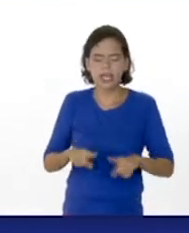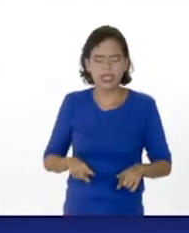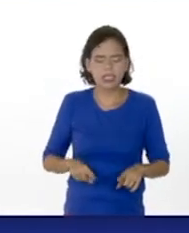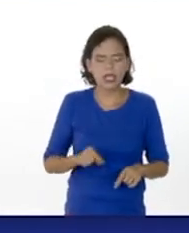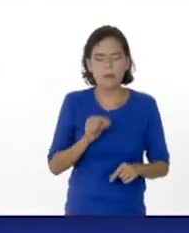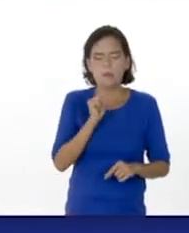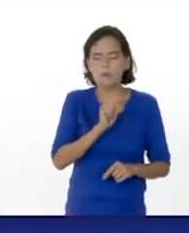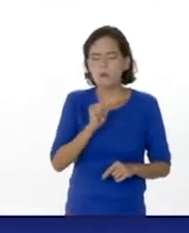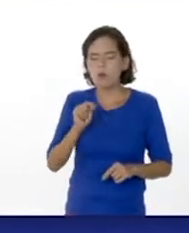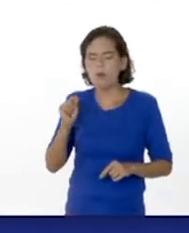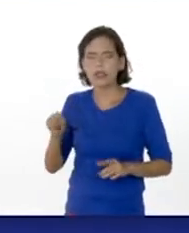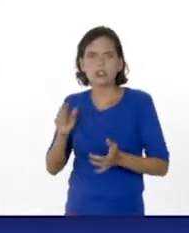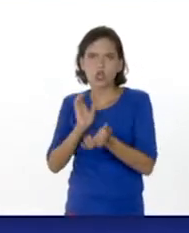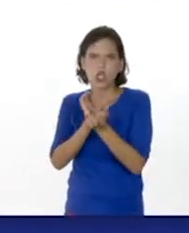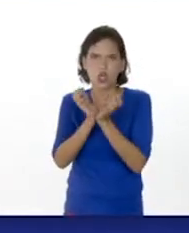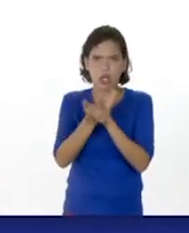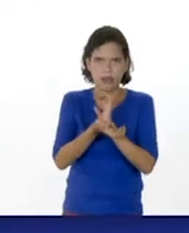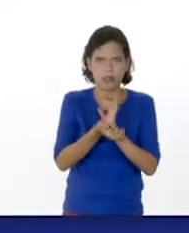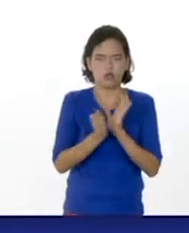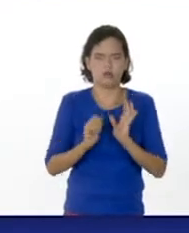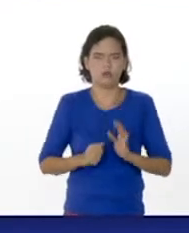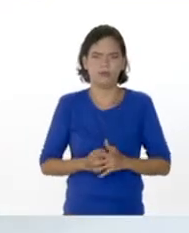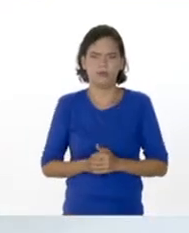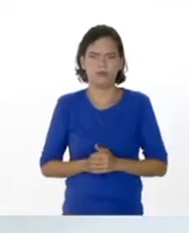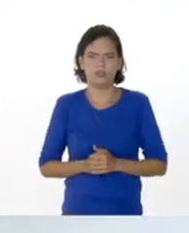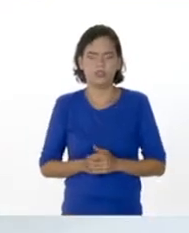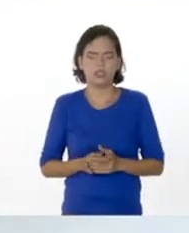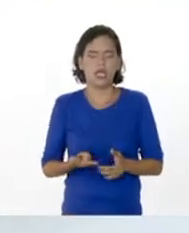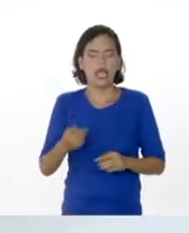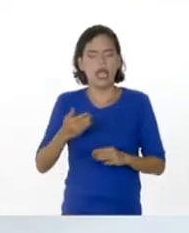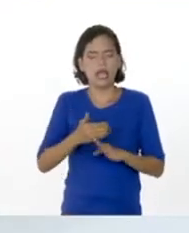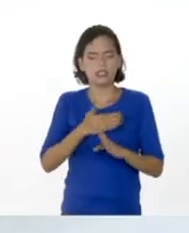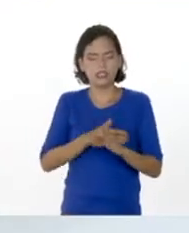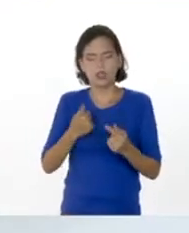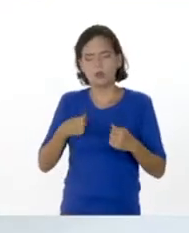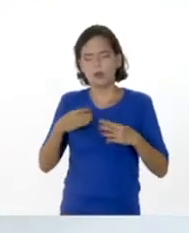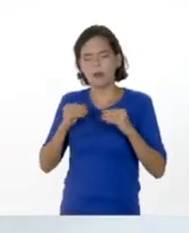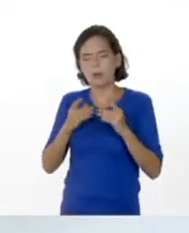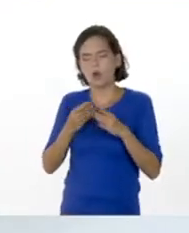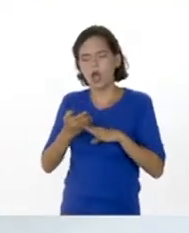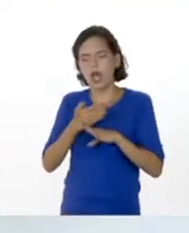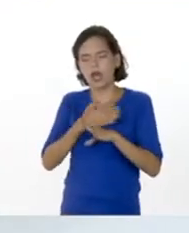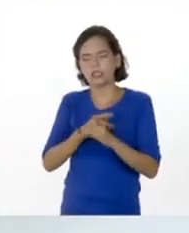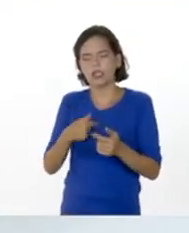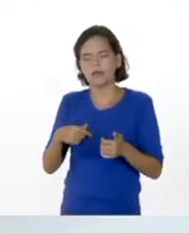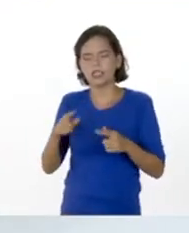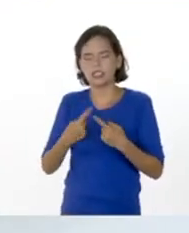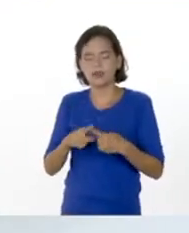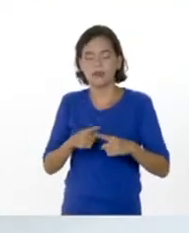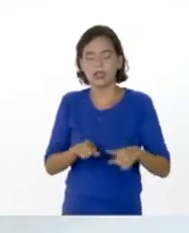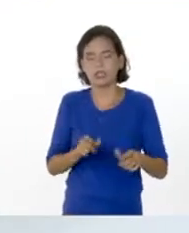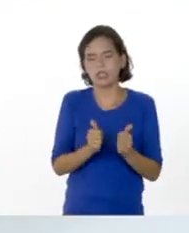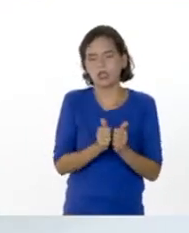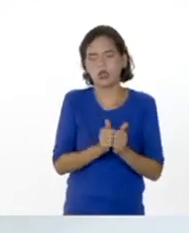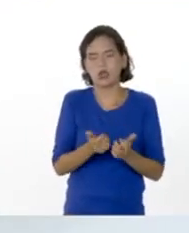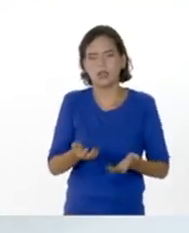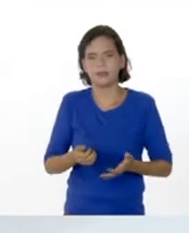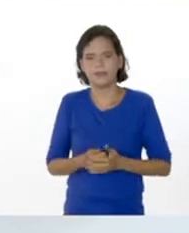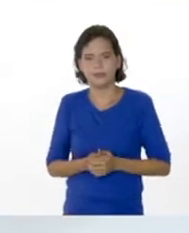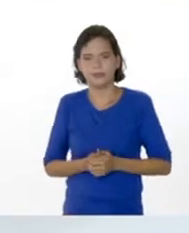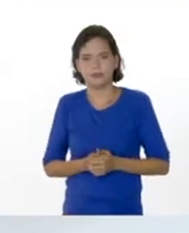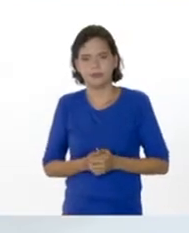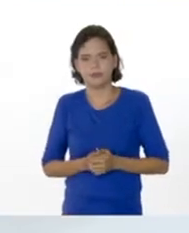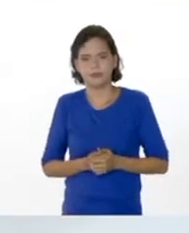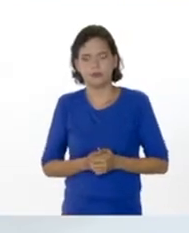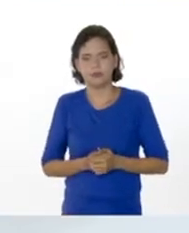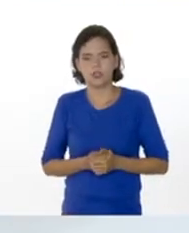En cada uno de ellos hubo la presencia de rocas como lo dijimos anteriormente, rocas metamórficas, rocas sedimentarias, ok, cada una,